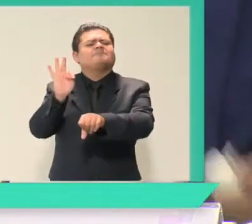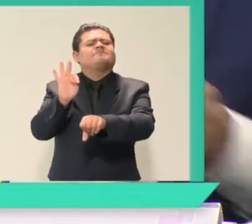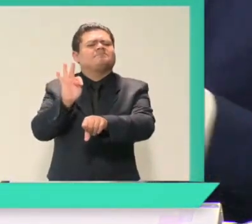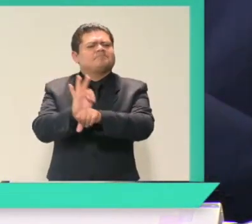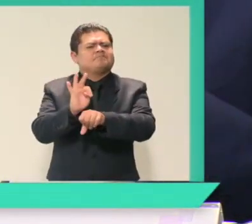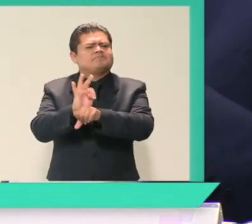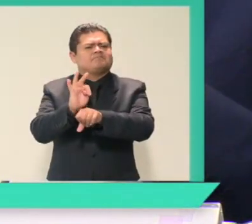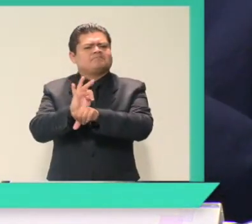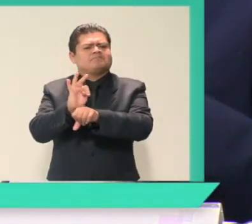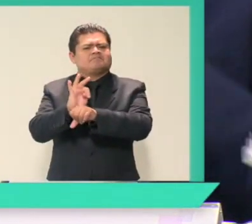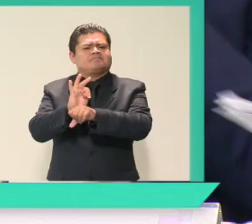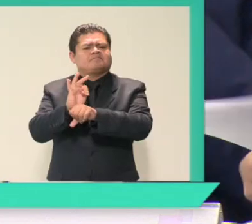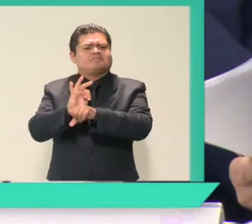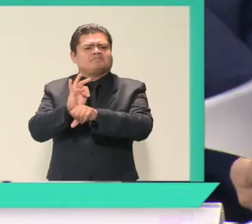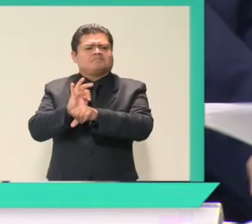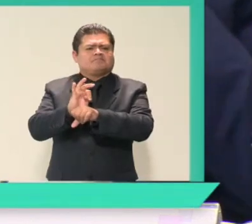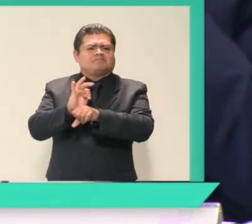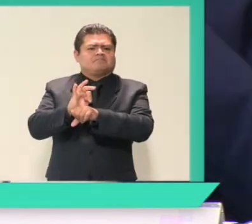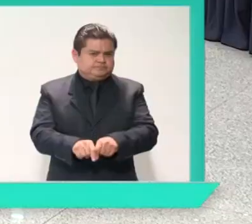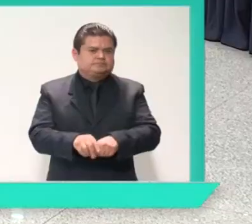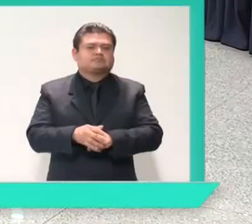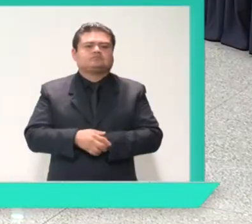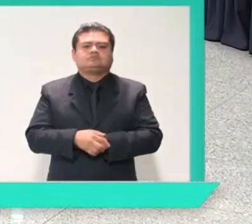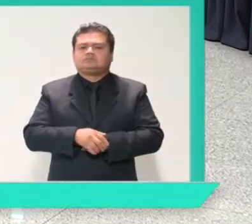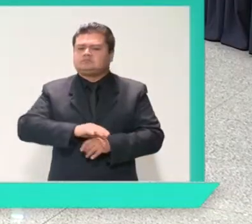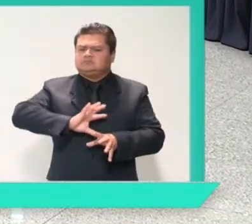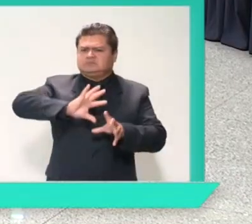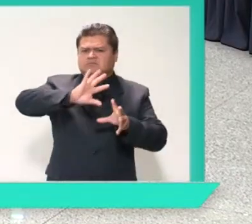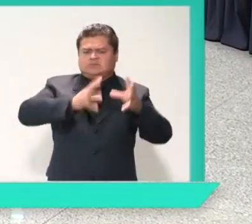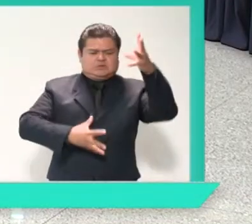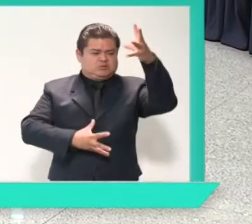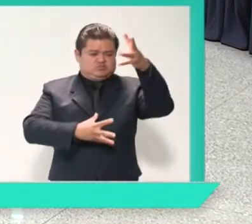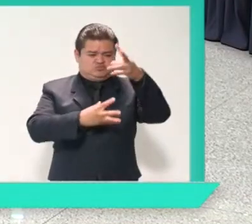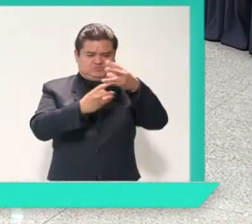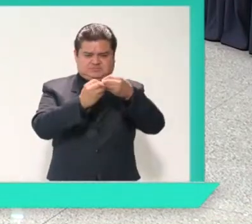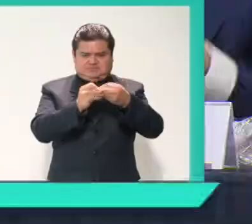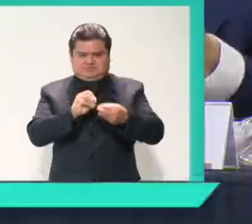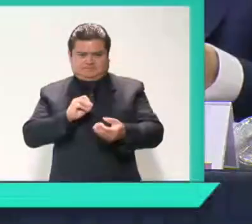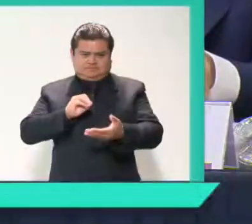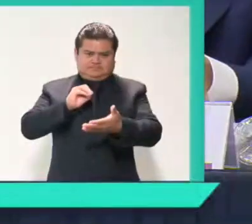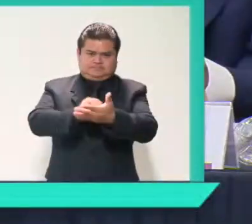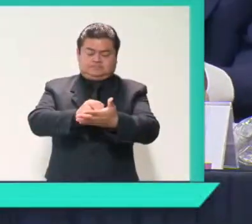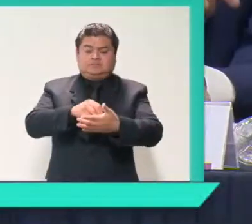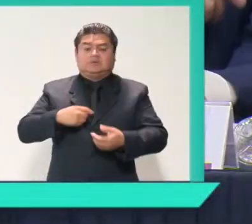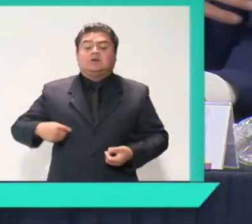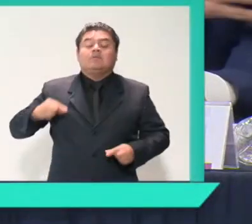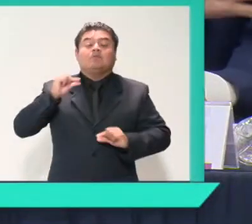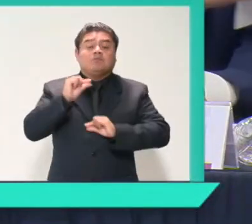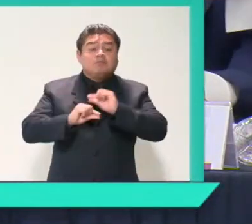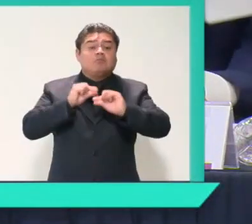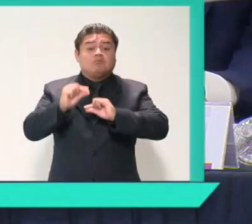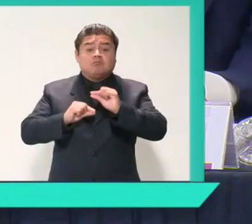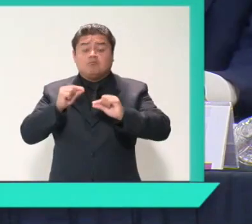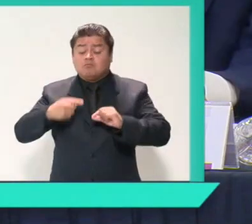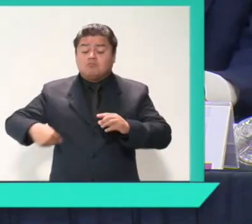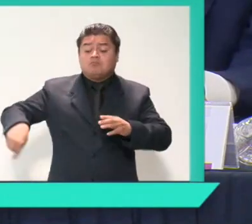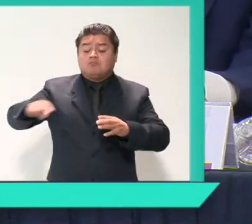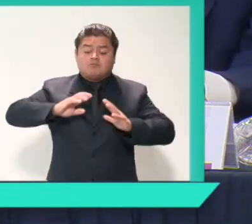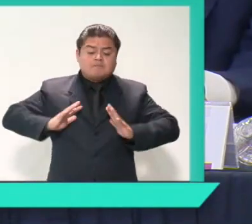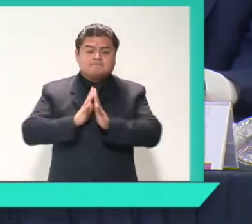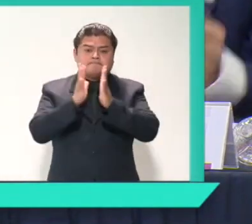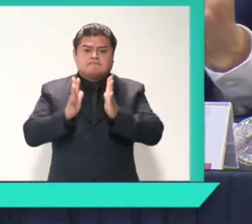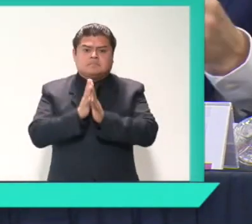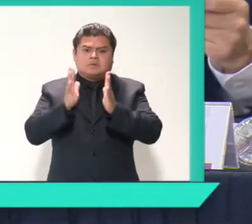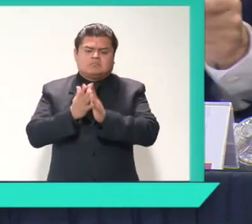Primera Reunión de Trabajo 2019. Al encabezar la reunión, el comisionado Francisco Javier Acuña Llamas convocó a redoblar esfuerzos para que las personas